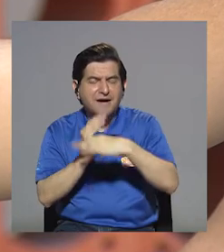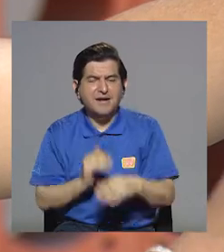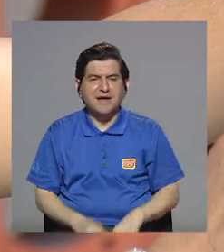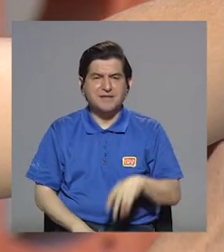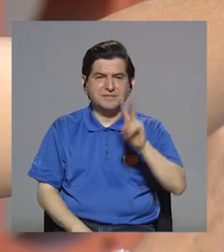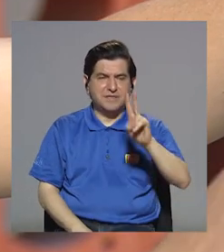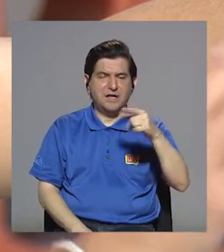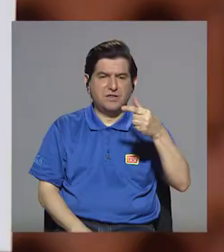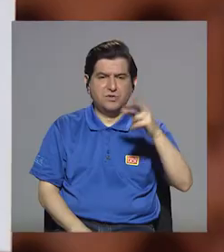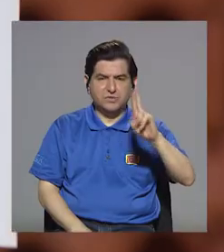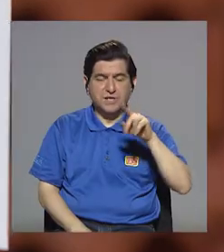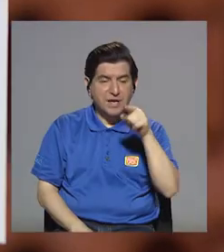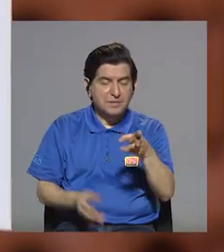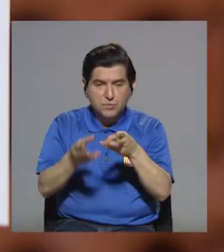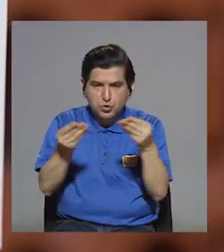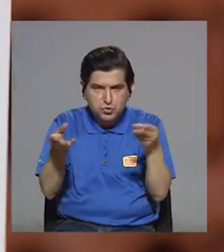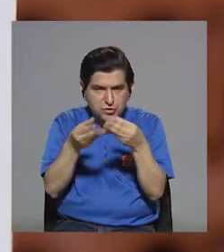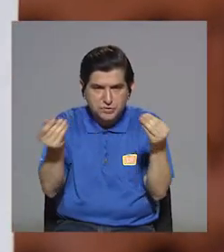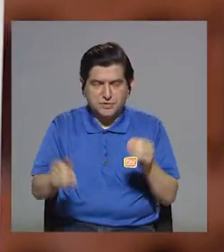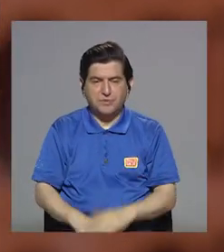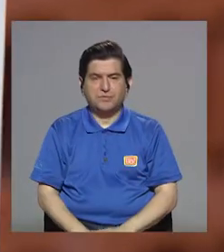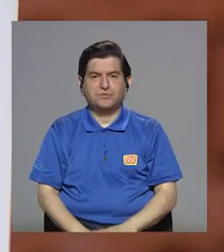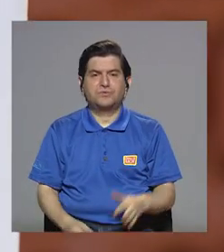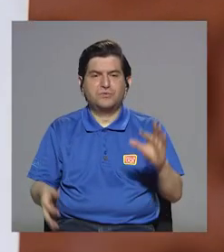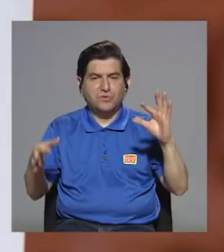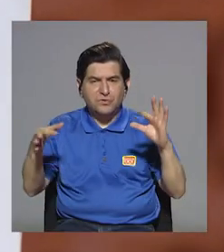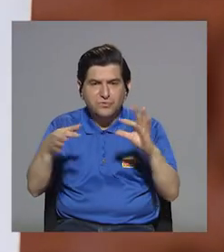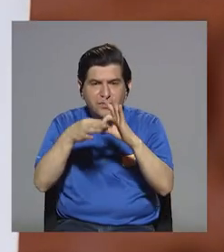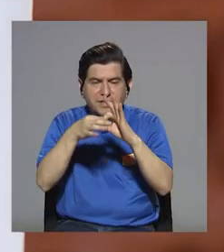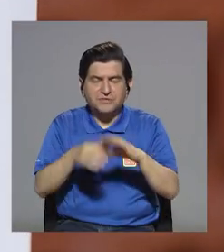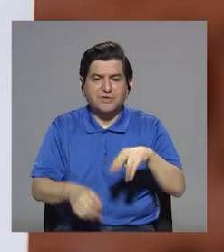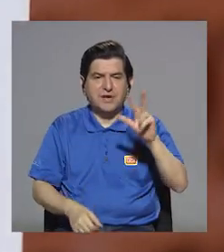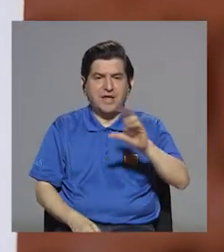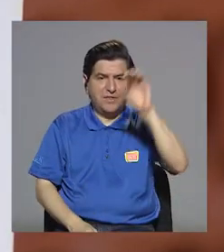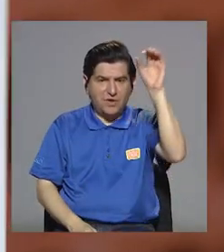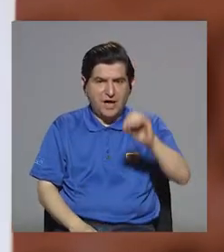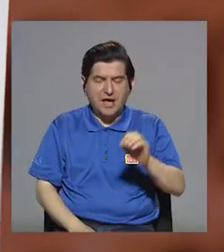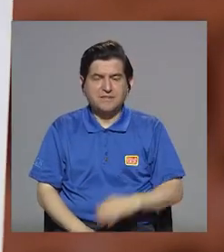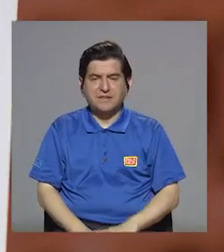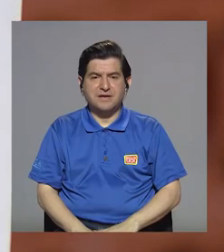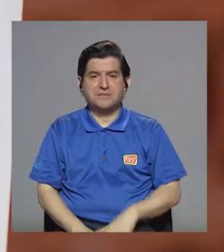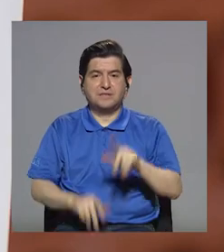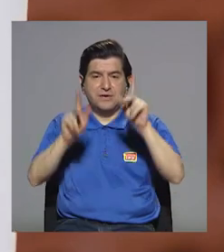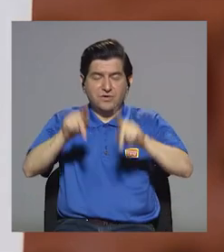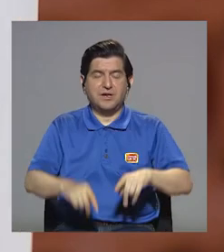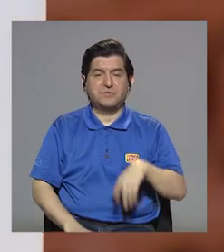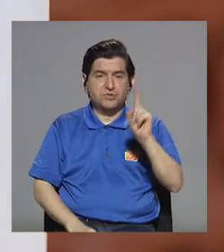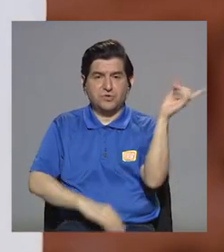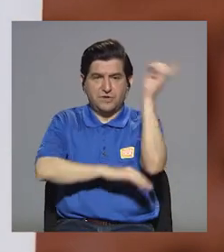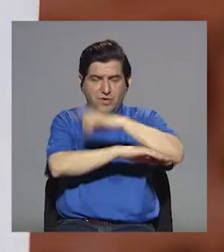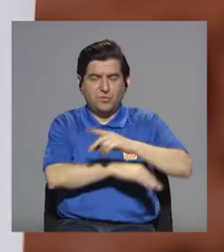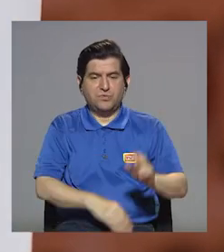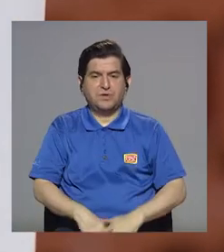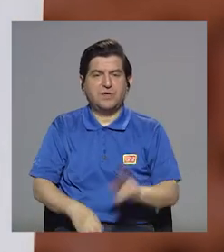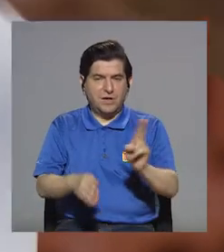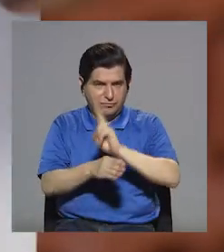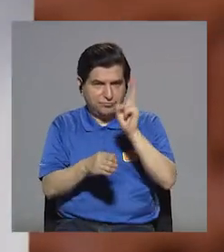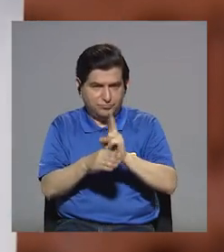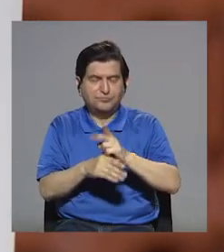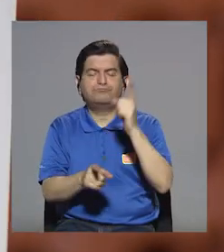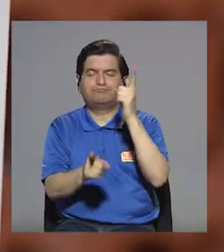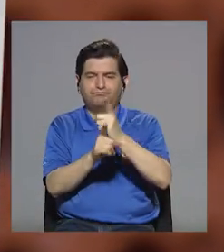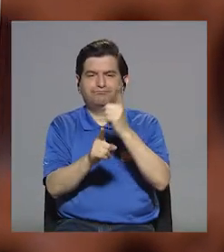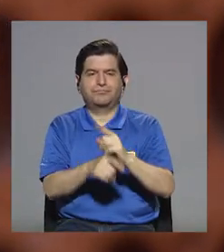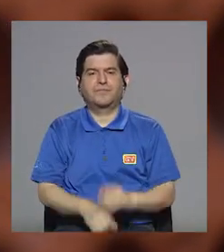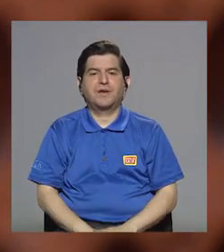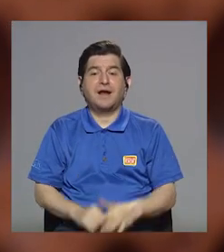caso son 2 gramos de grasa total de ese producto que corresponde a un 3% del diario. Exactamente, del valor recomendado diario. Ahora,